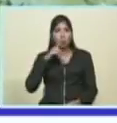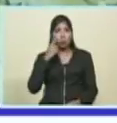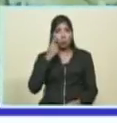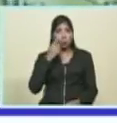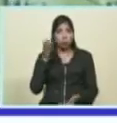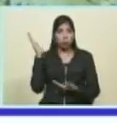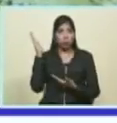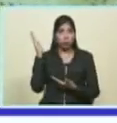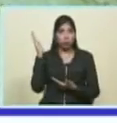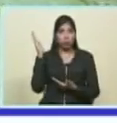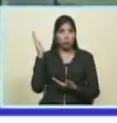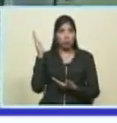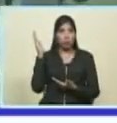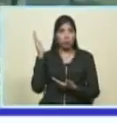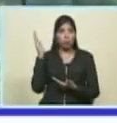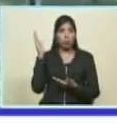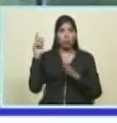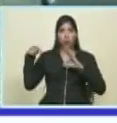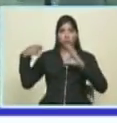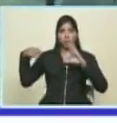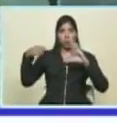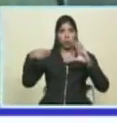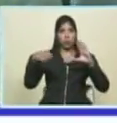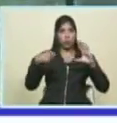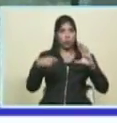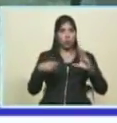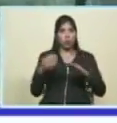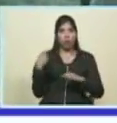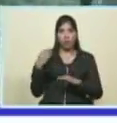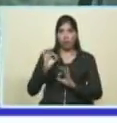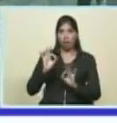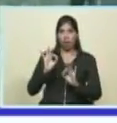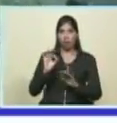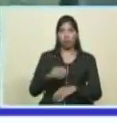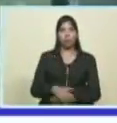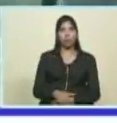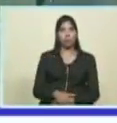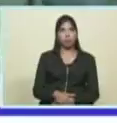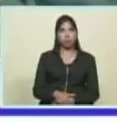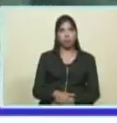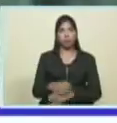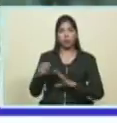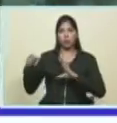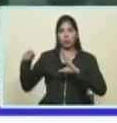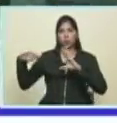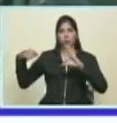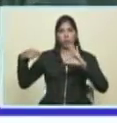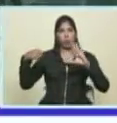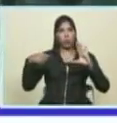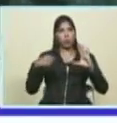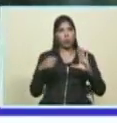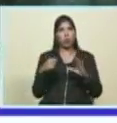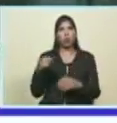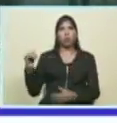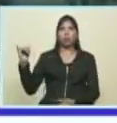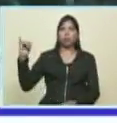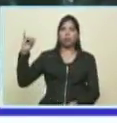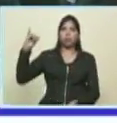miren Barbuda vamos a compartir esto pusieron la imagen sin avisar aquí está la imagen en el momento en que llega